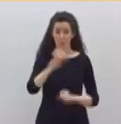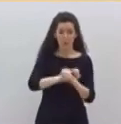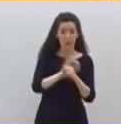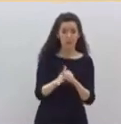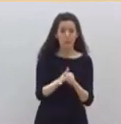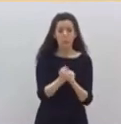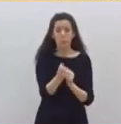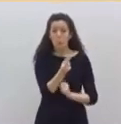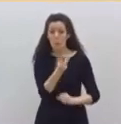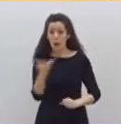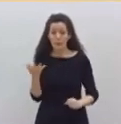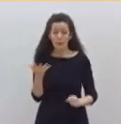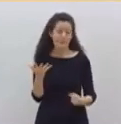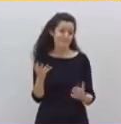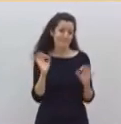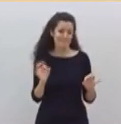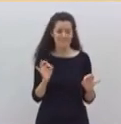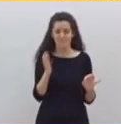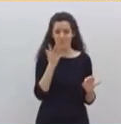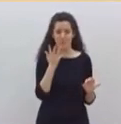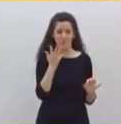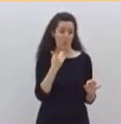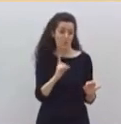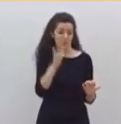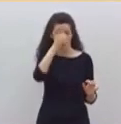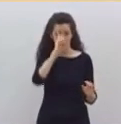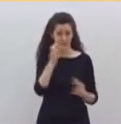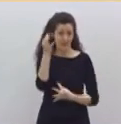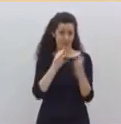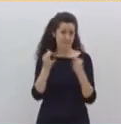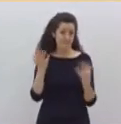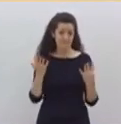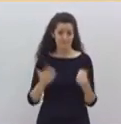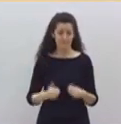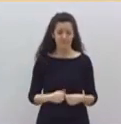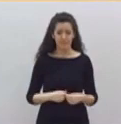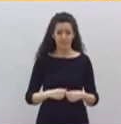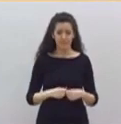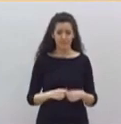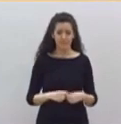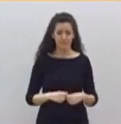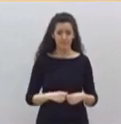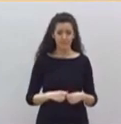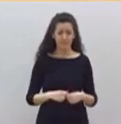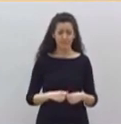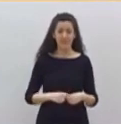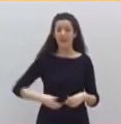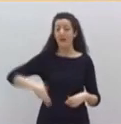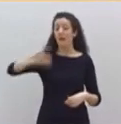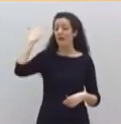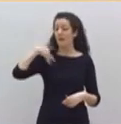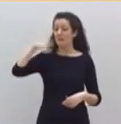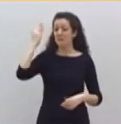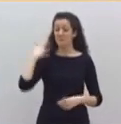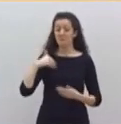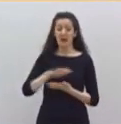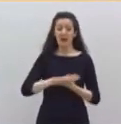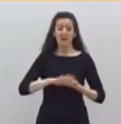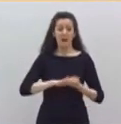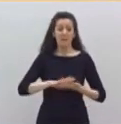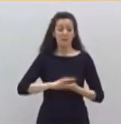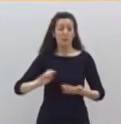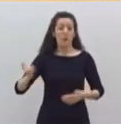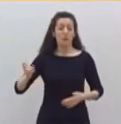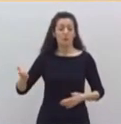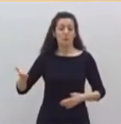Tanta interés han puesto en los últimos años para hablar de otros muertos que ahora ni siquiera somos capaces de ser eficaces en los que mueren en nuestros días.